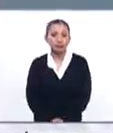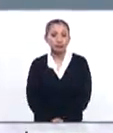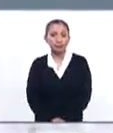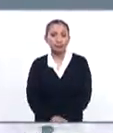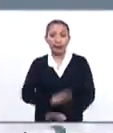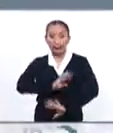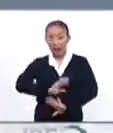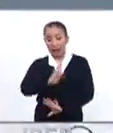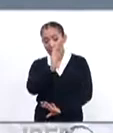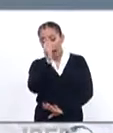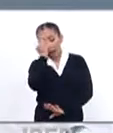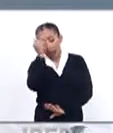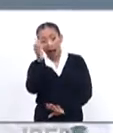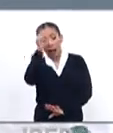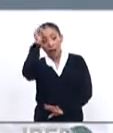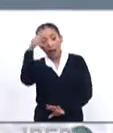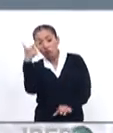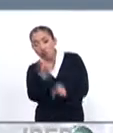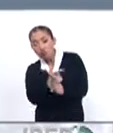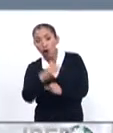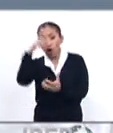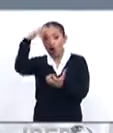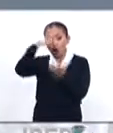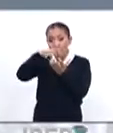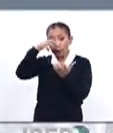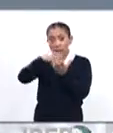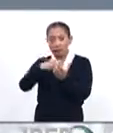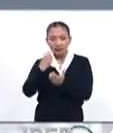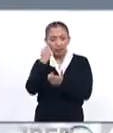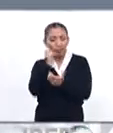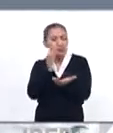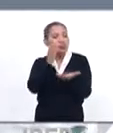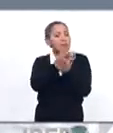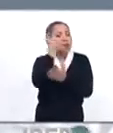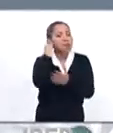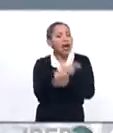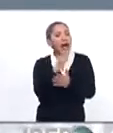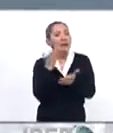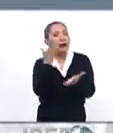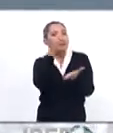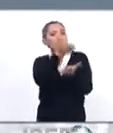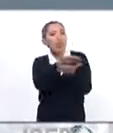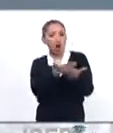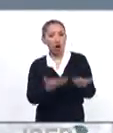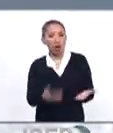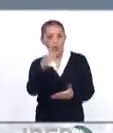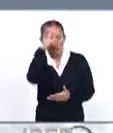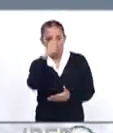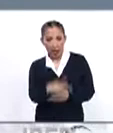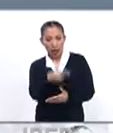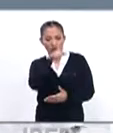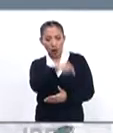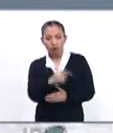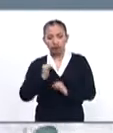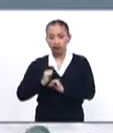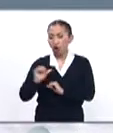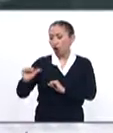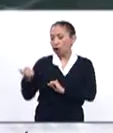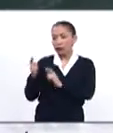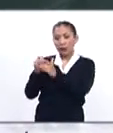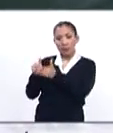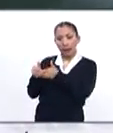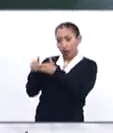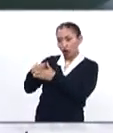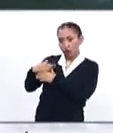Una vez reconocido el Imperio Azteca, Hernán Cortés se aventuró en una expedición a las tierras de lo que hoy es México al mando de 11